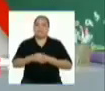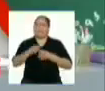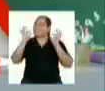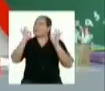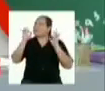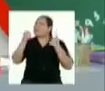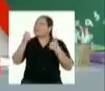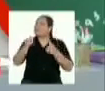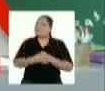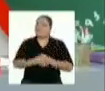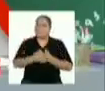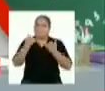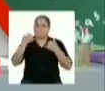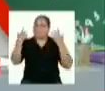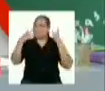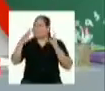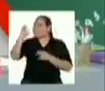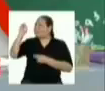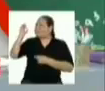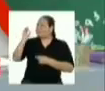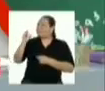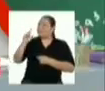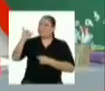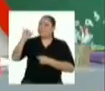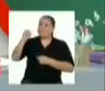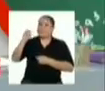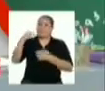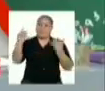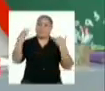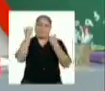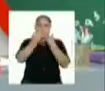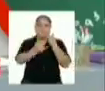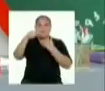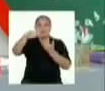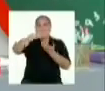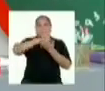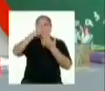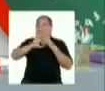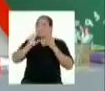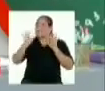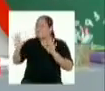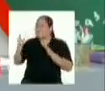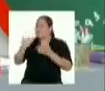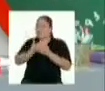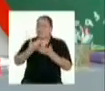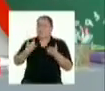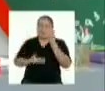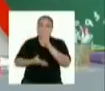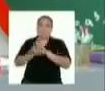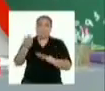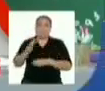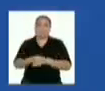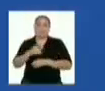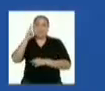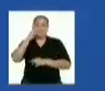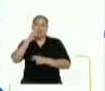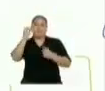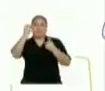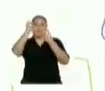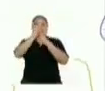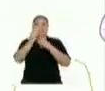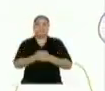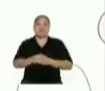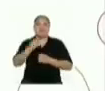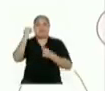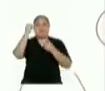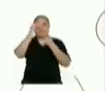¡Qué genial! Ahora sí, profesora Gisela César, hemos llegado al final del programa. Pero antes de irnos, vamos con el reto.